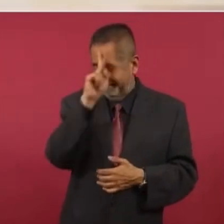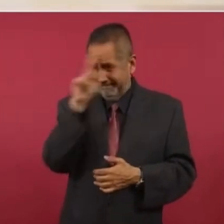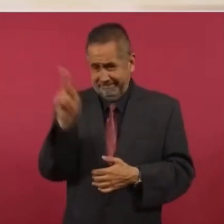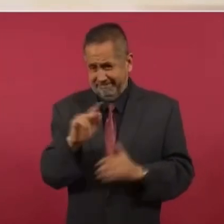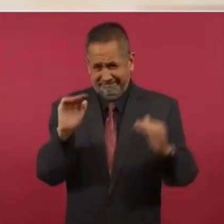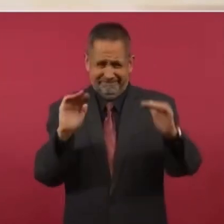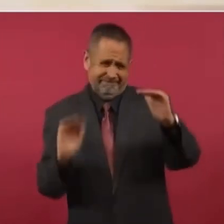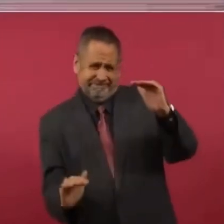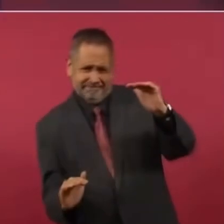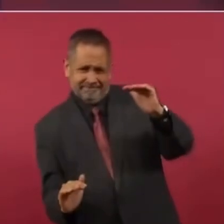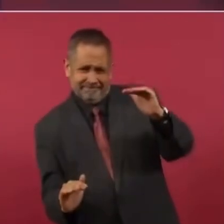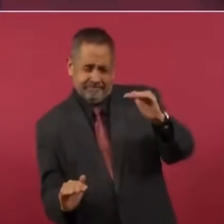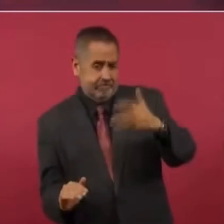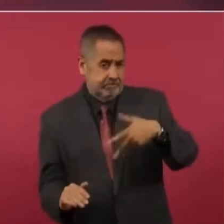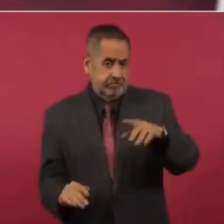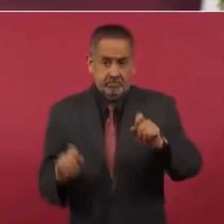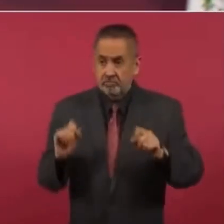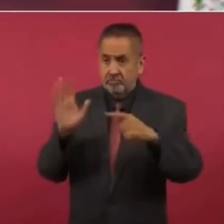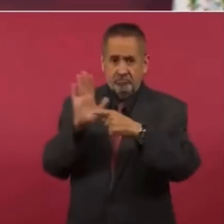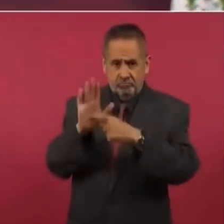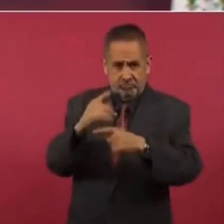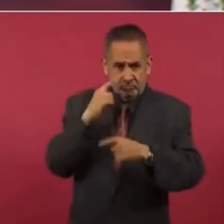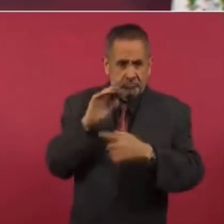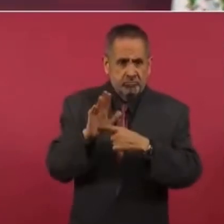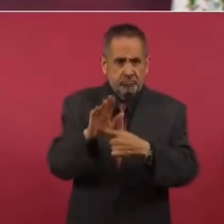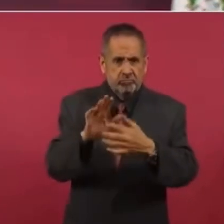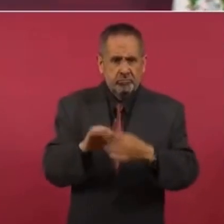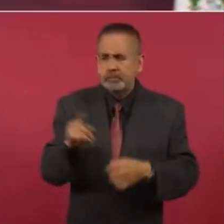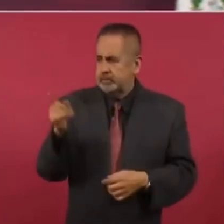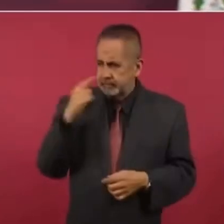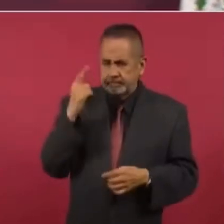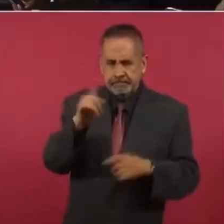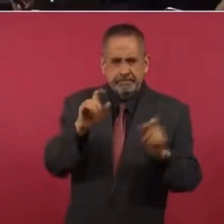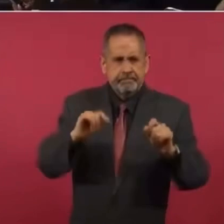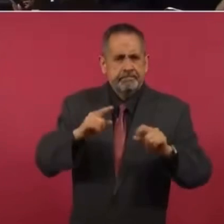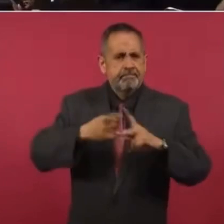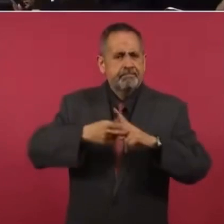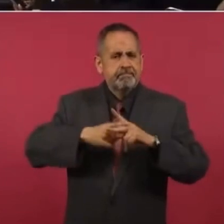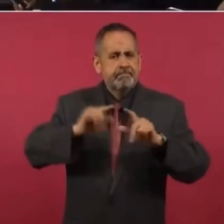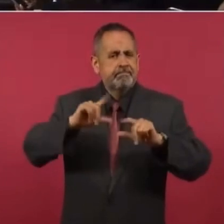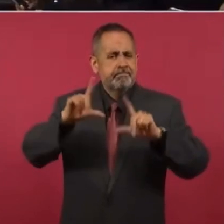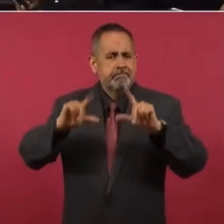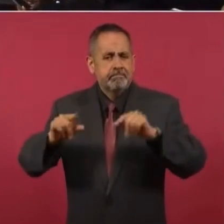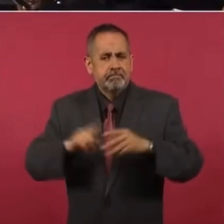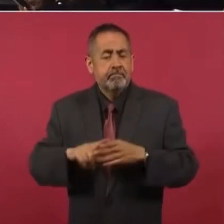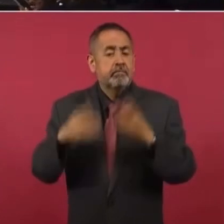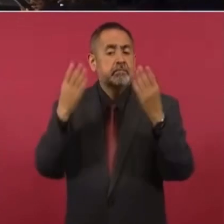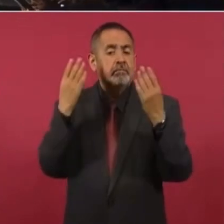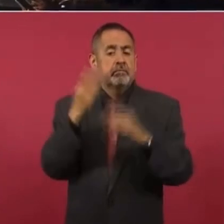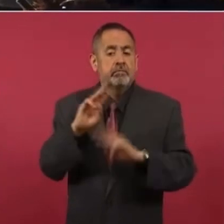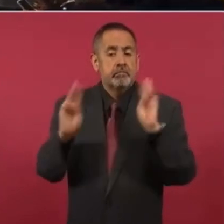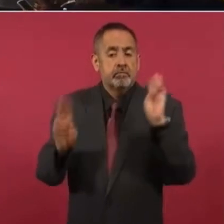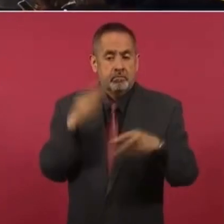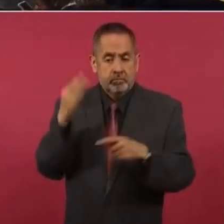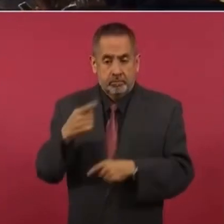¿Quieren que se los muestre? Pon la gráfica del Banco Mundial?